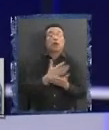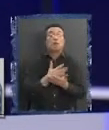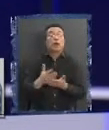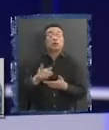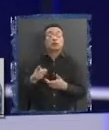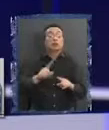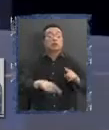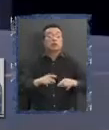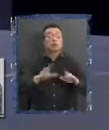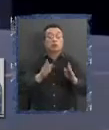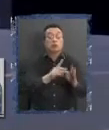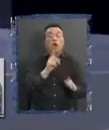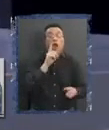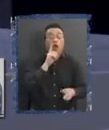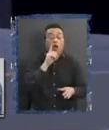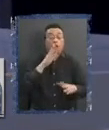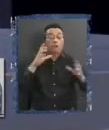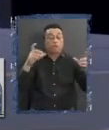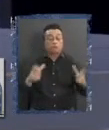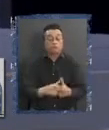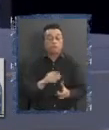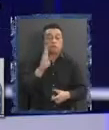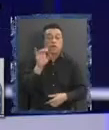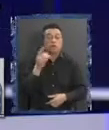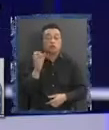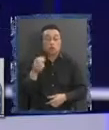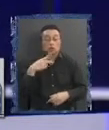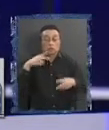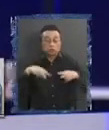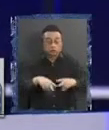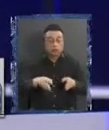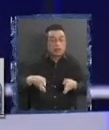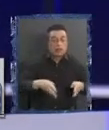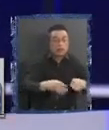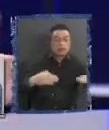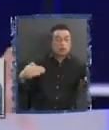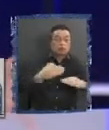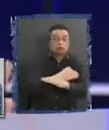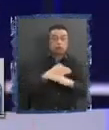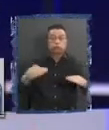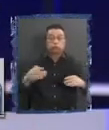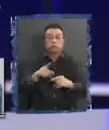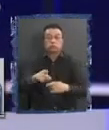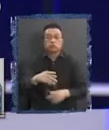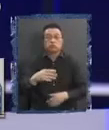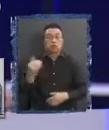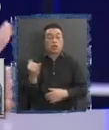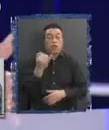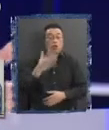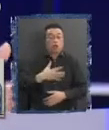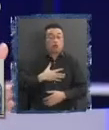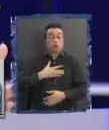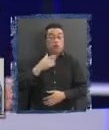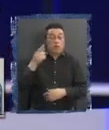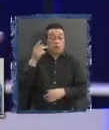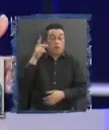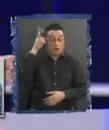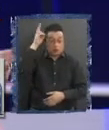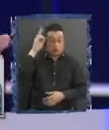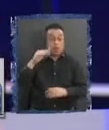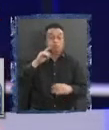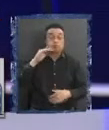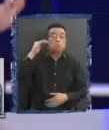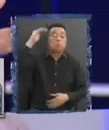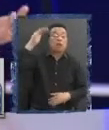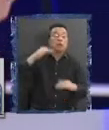hay un vertedero, hay una transmisión, hay una carretera, hay un camino y la autonomía indígena se opone? ¿Qué prima? Entonces,